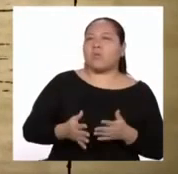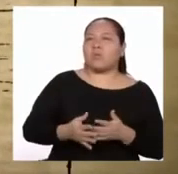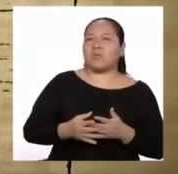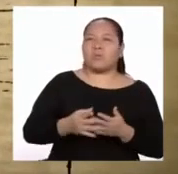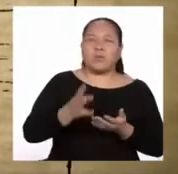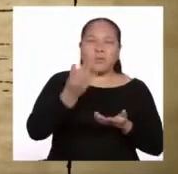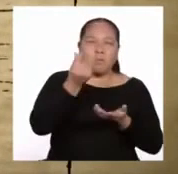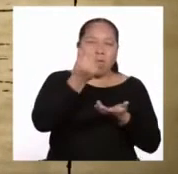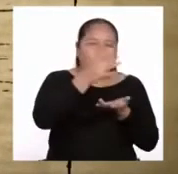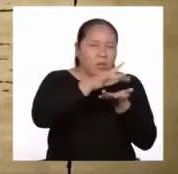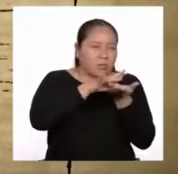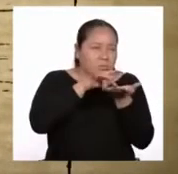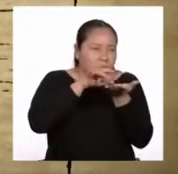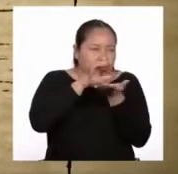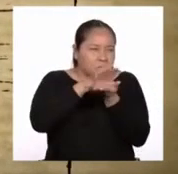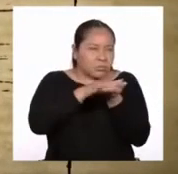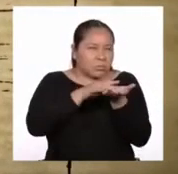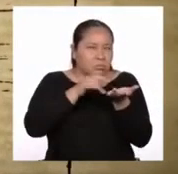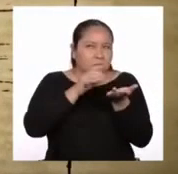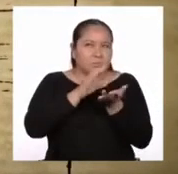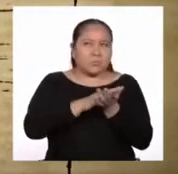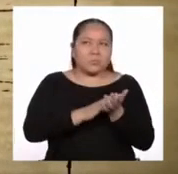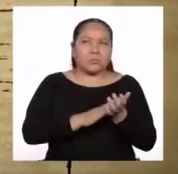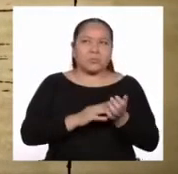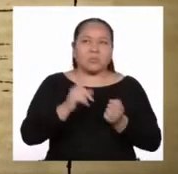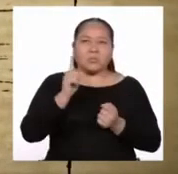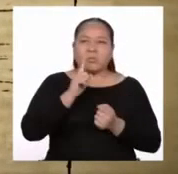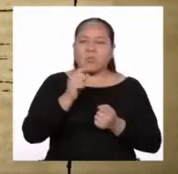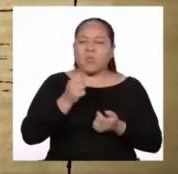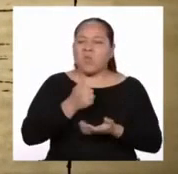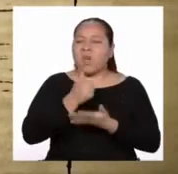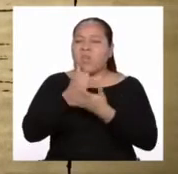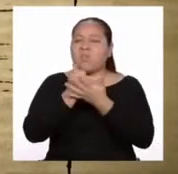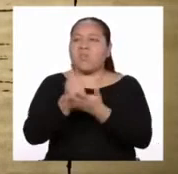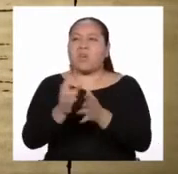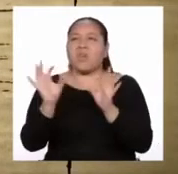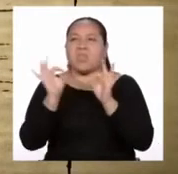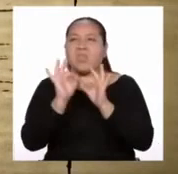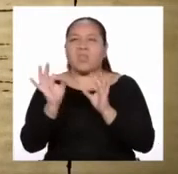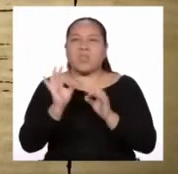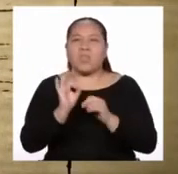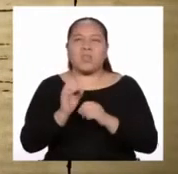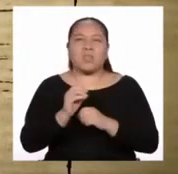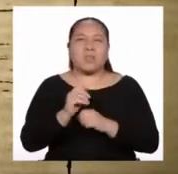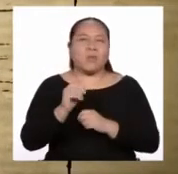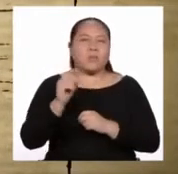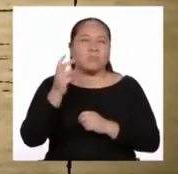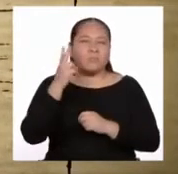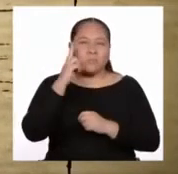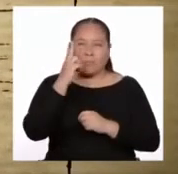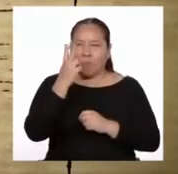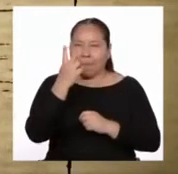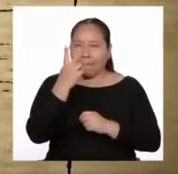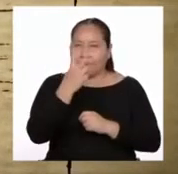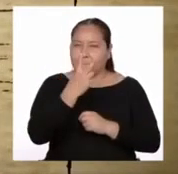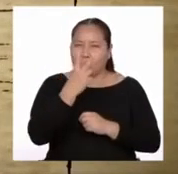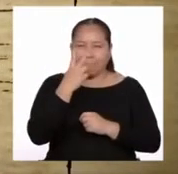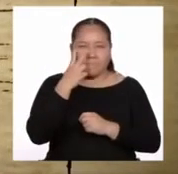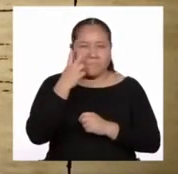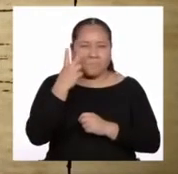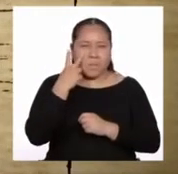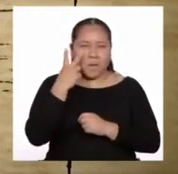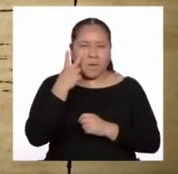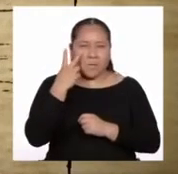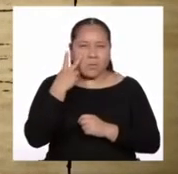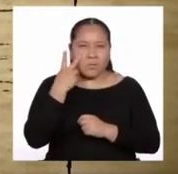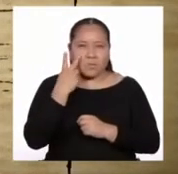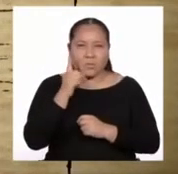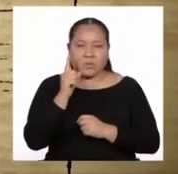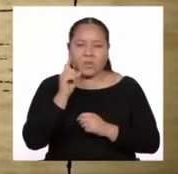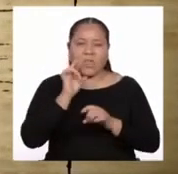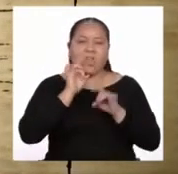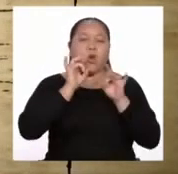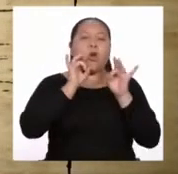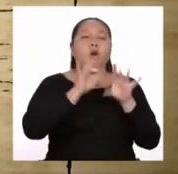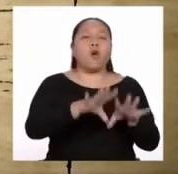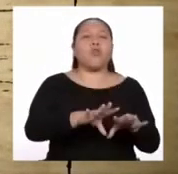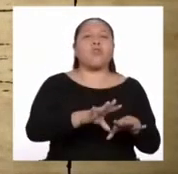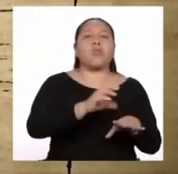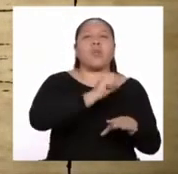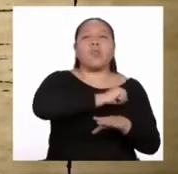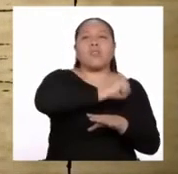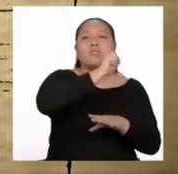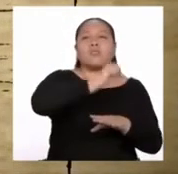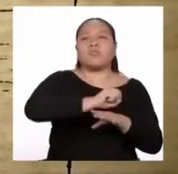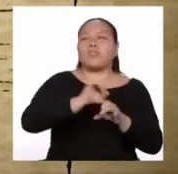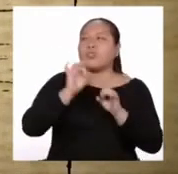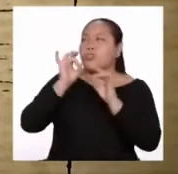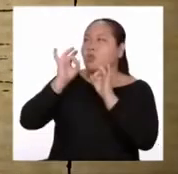avariciosos, de poca caridad, cramposos y enemigos de los pobres indios y españoles.